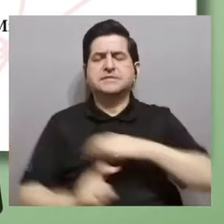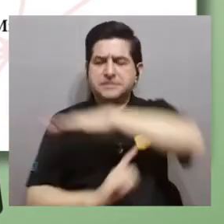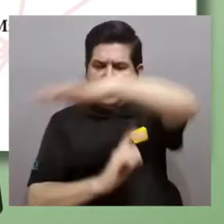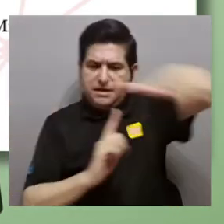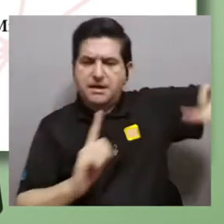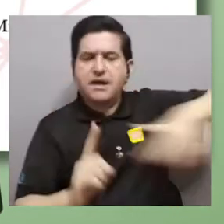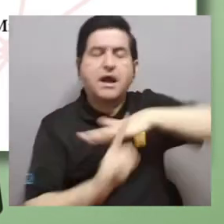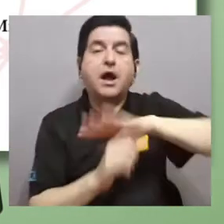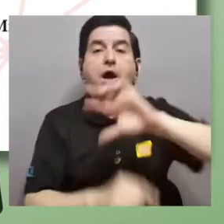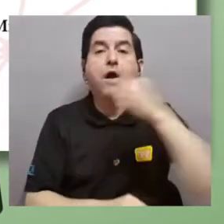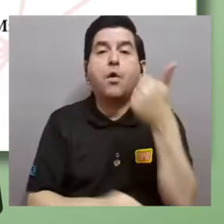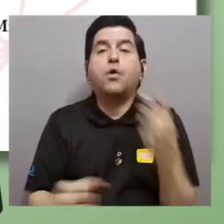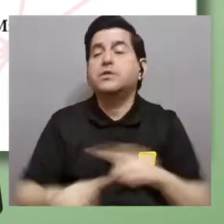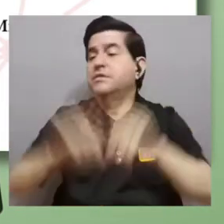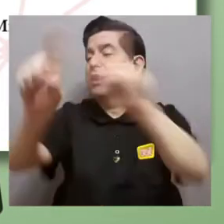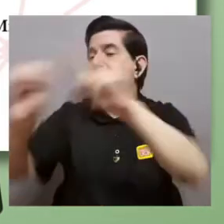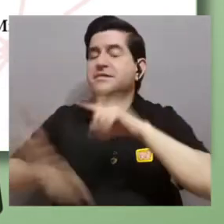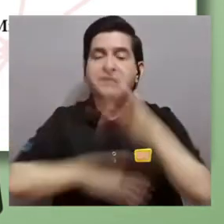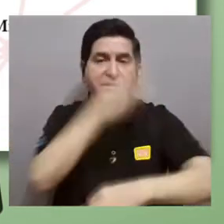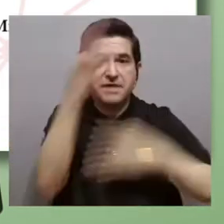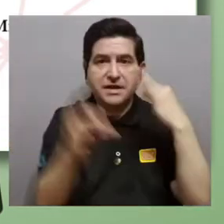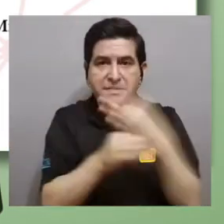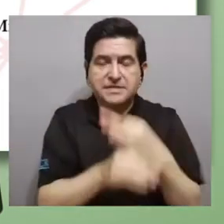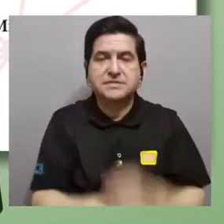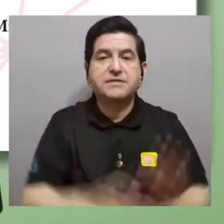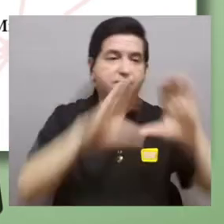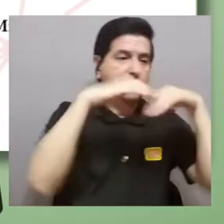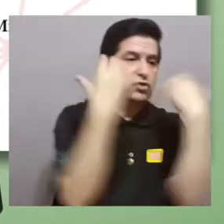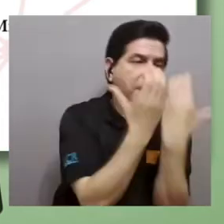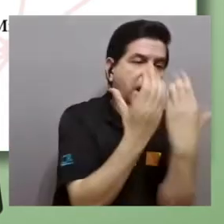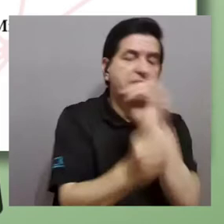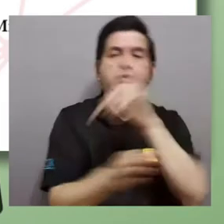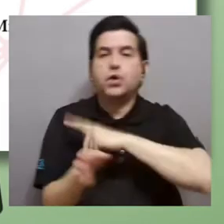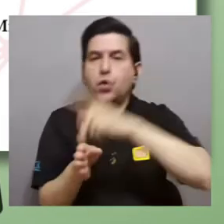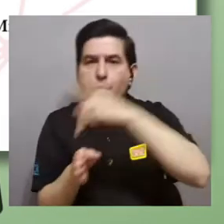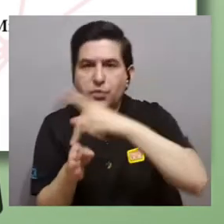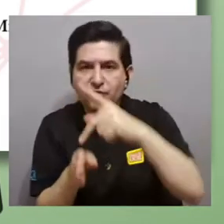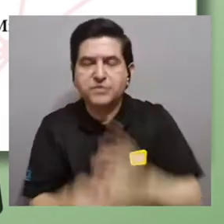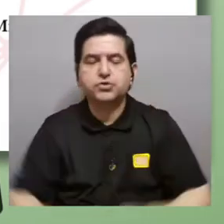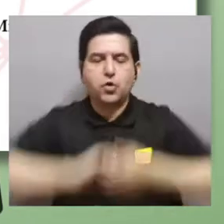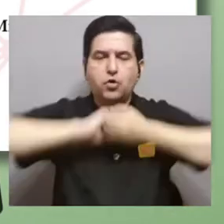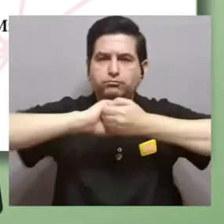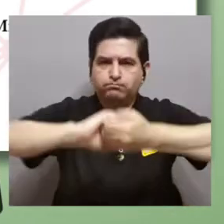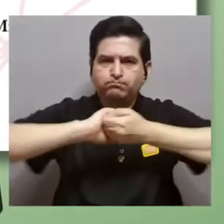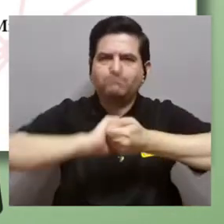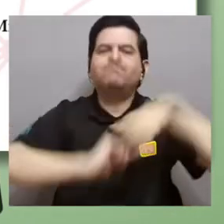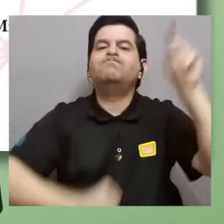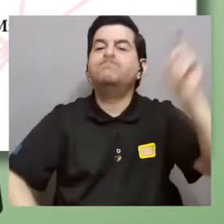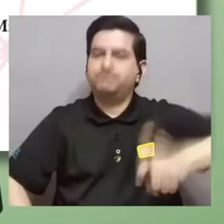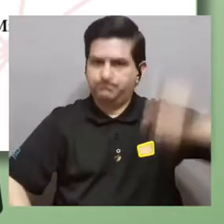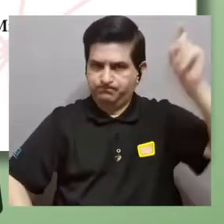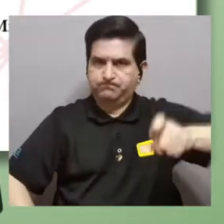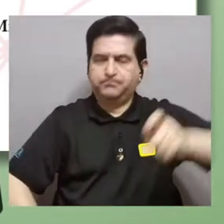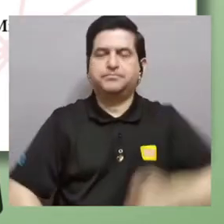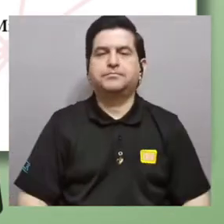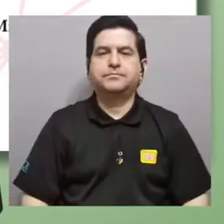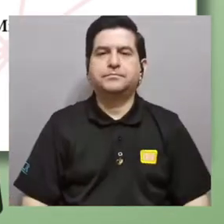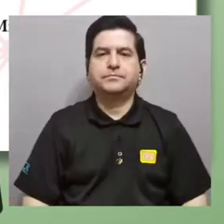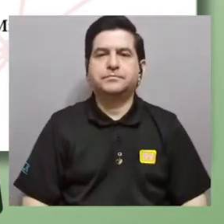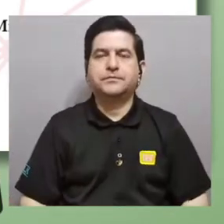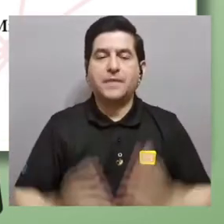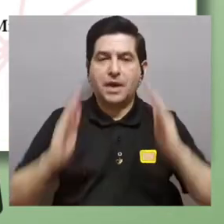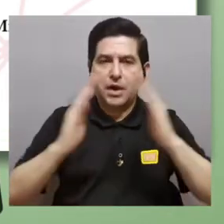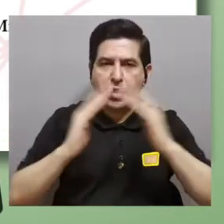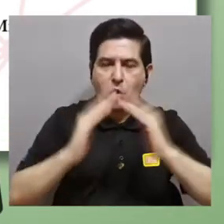existen en torno a ella otras muchas clases y profesiones de cuya cooperación necesitan.